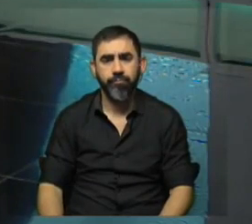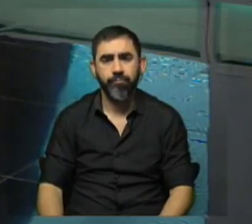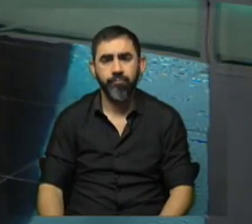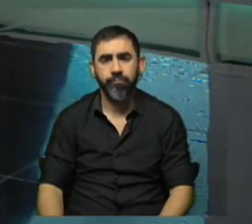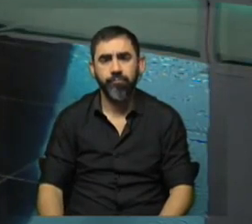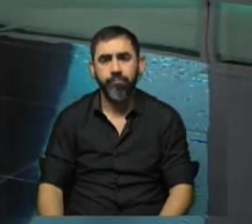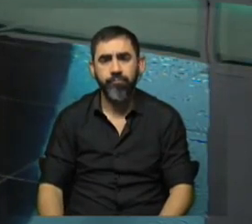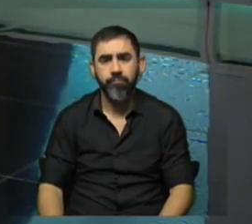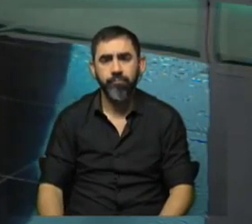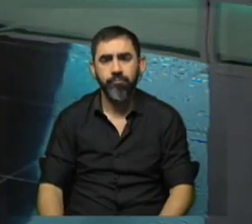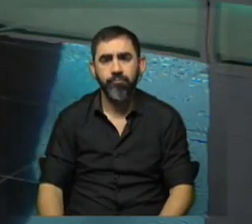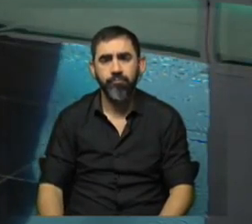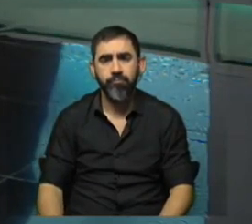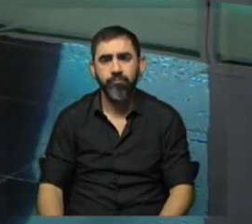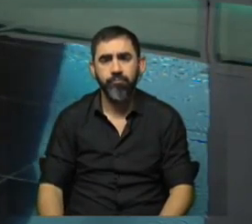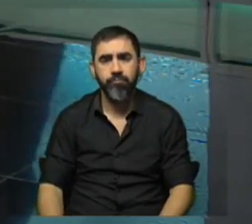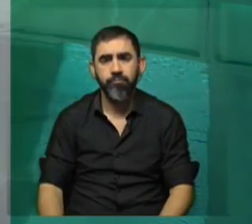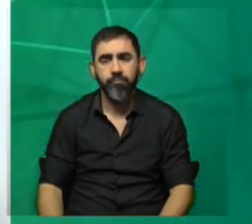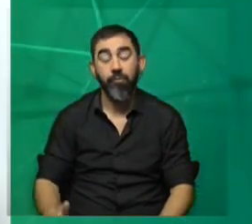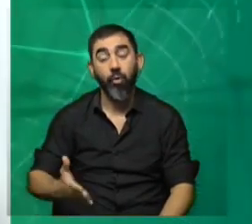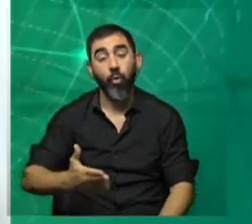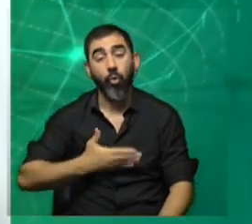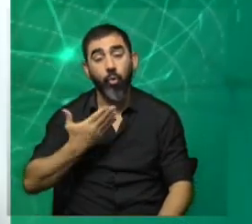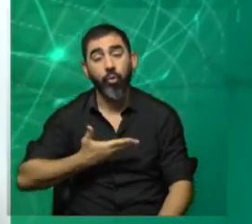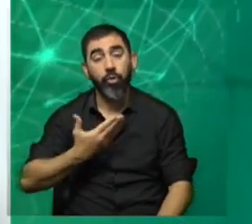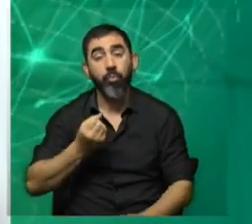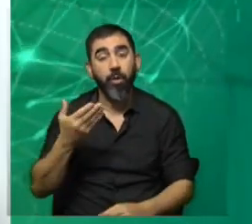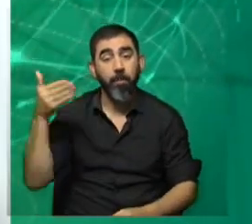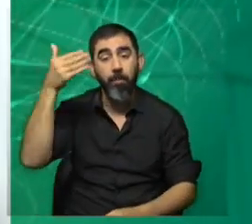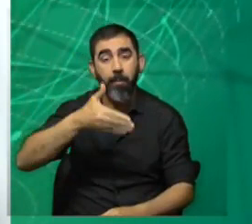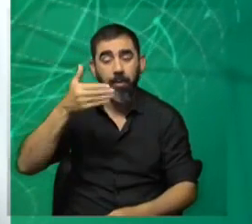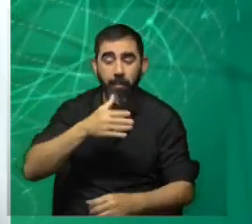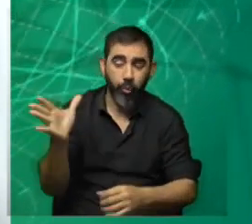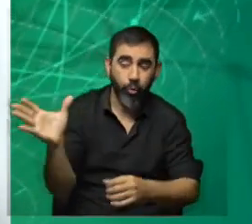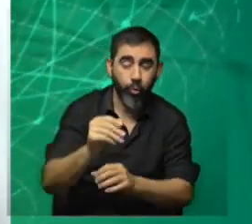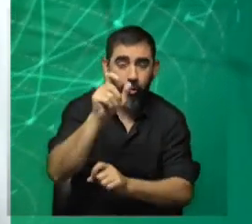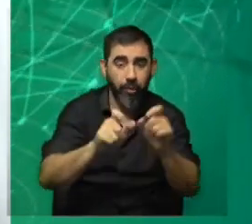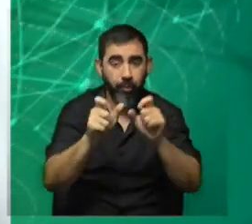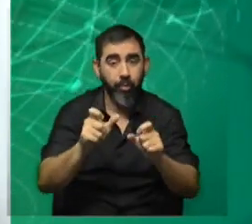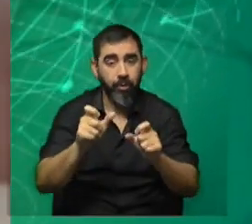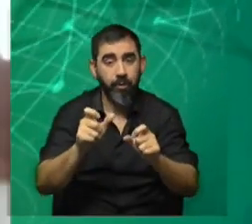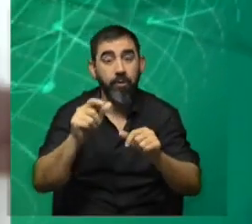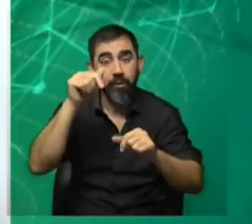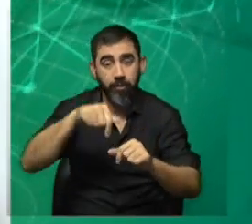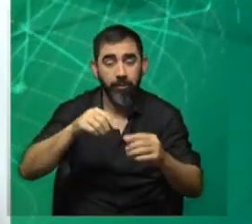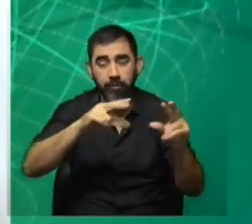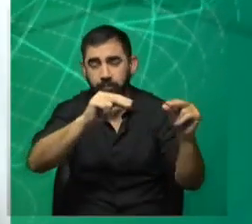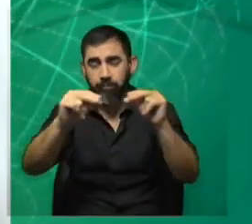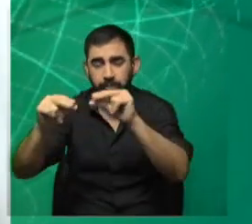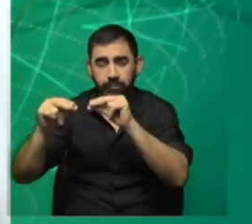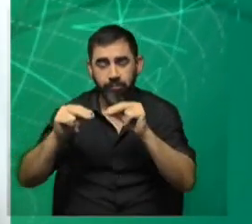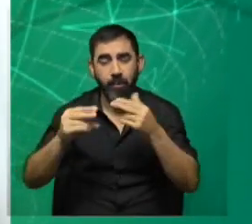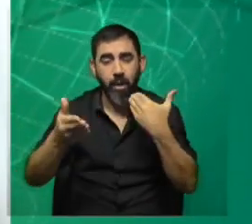en realidad, nosotros estamos muy contentos porque participan todos los actores involucrados incluso en esta polémica que